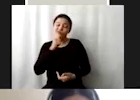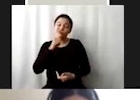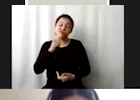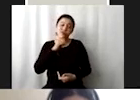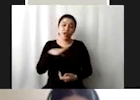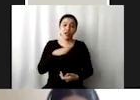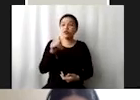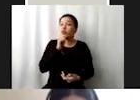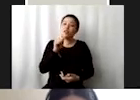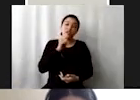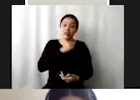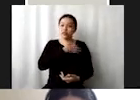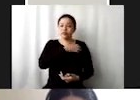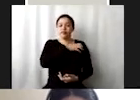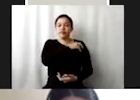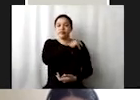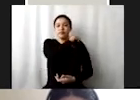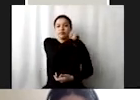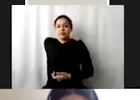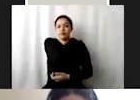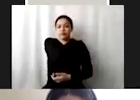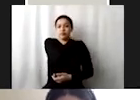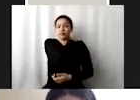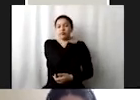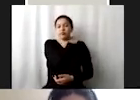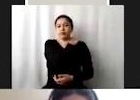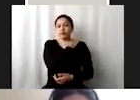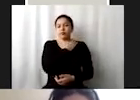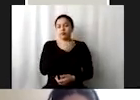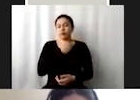y bueno un aspecto importante acá vigilar